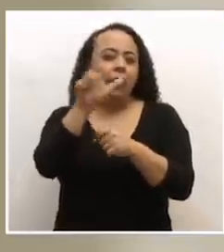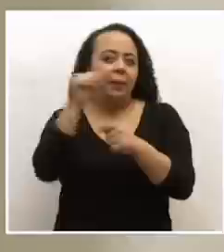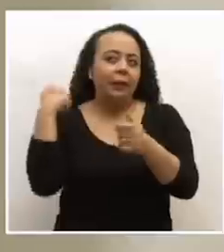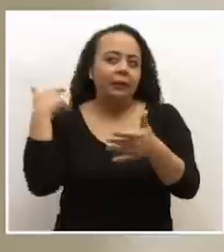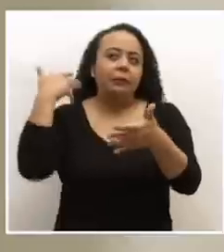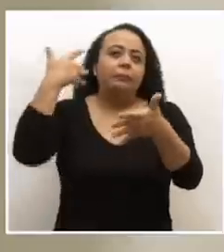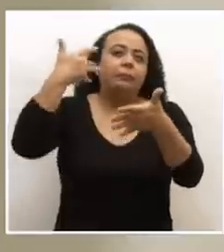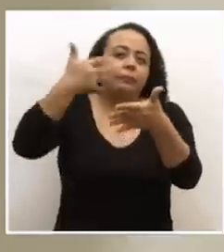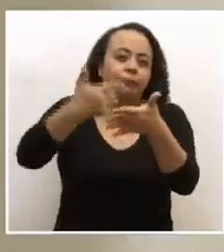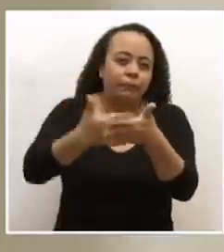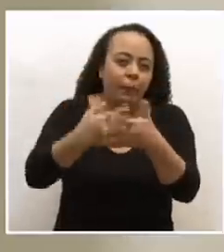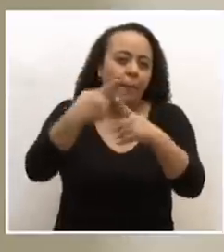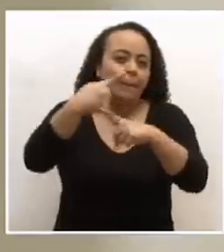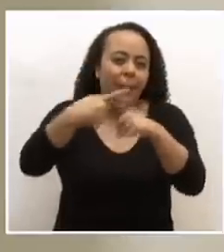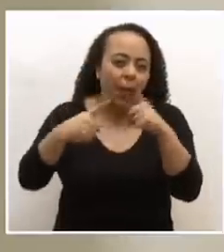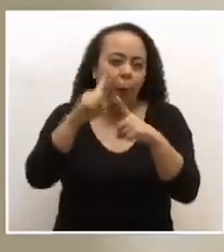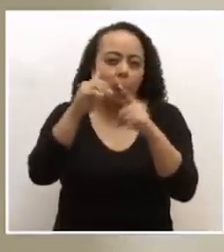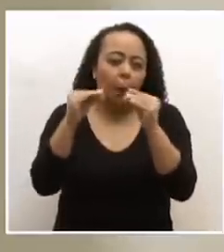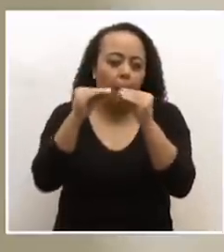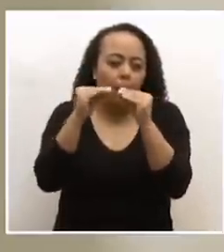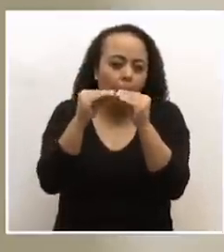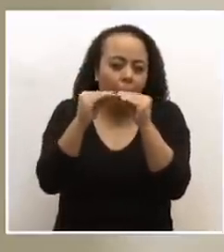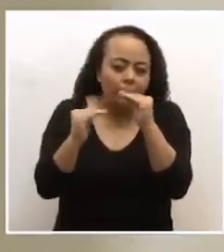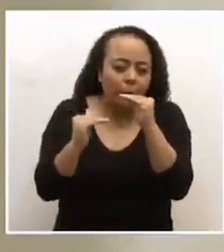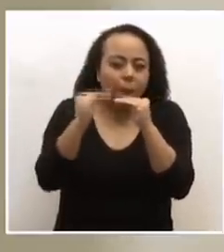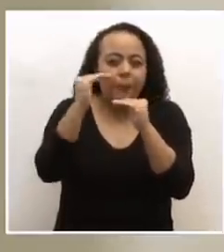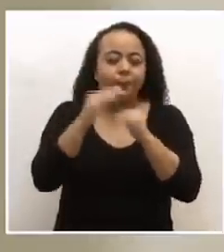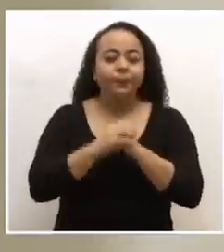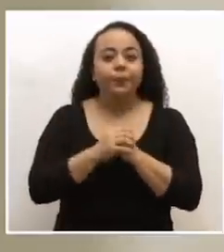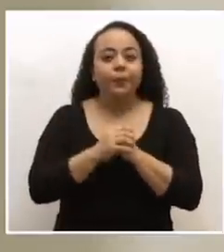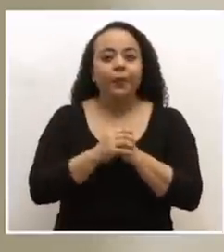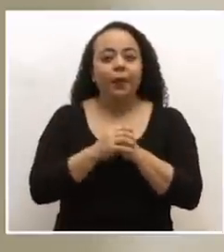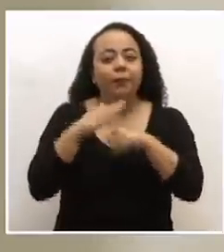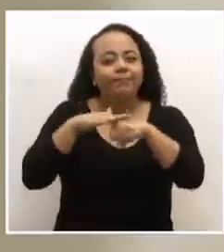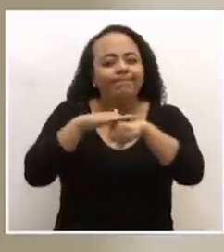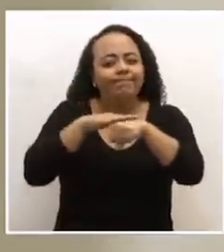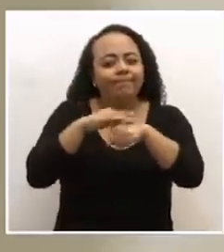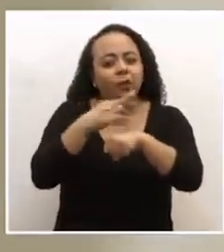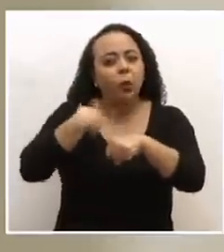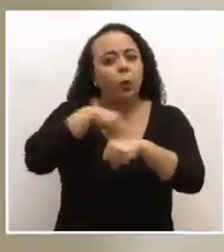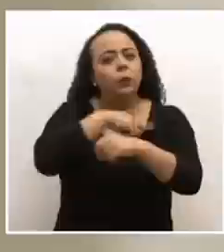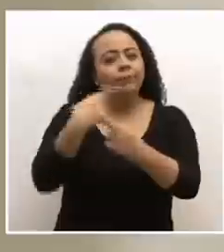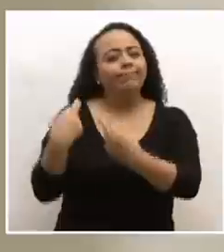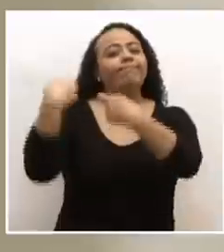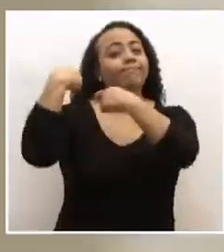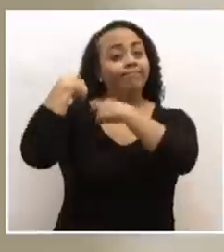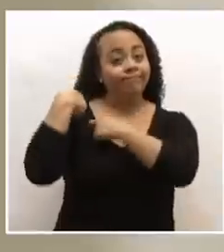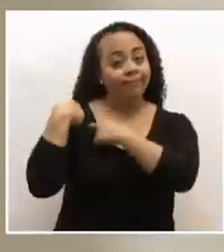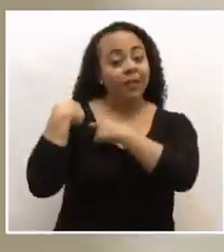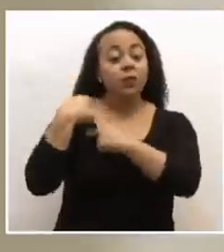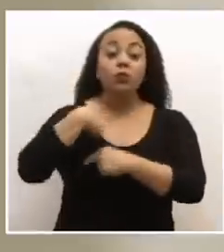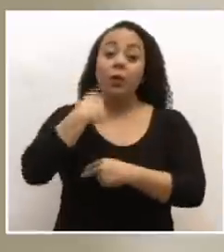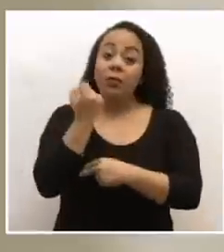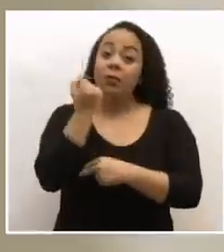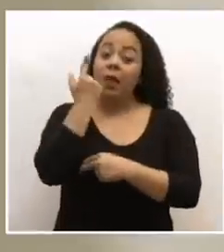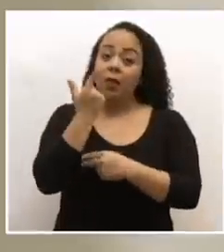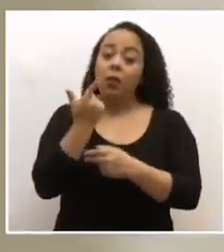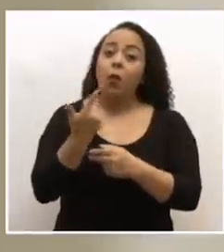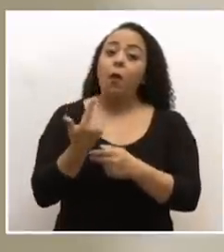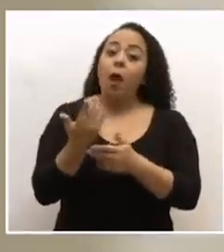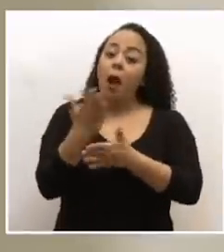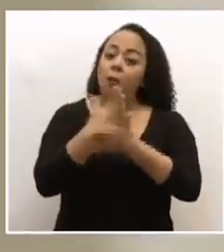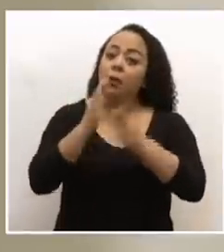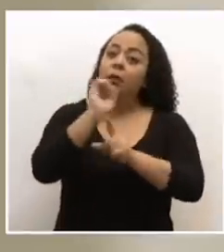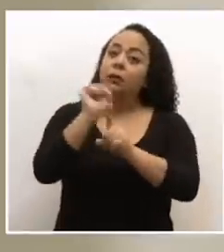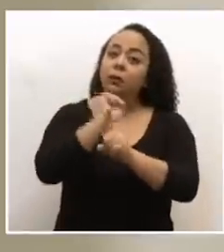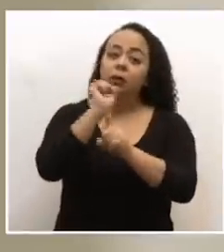y medio y un poquito más, a que seamos sumamente responsables. Yo entiendo que hay situaciones como